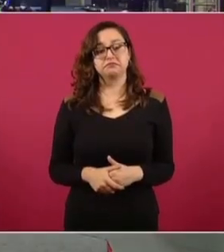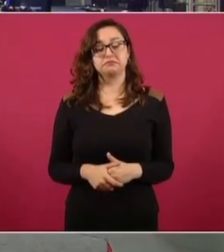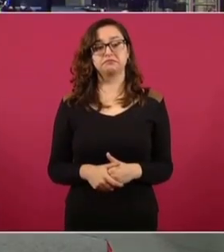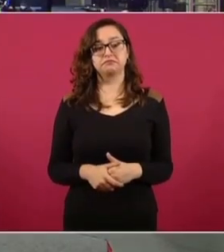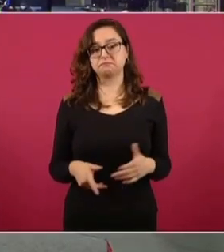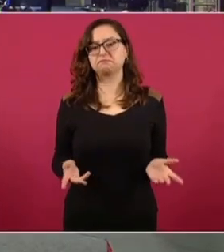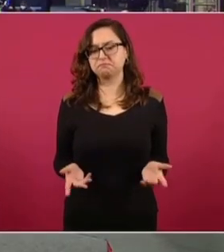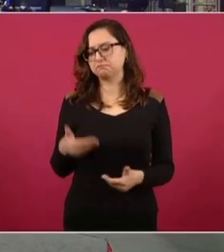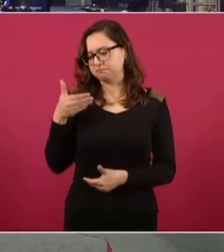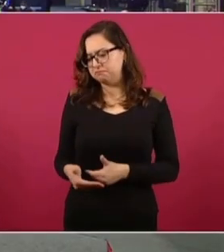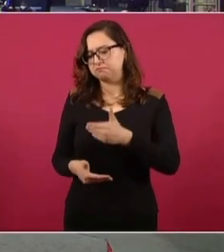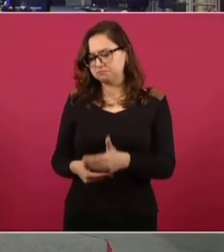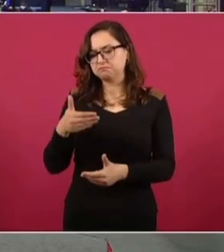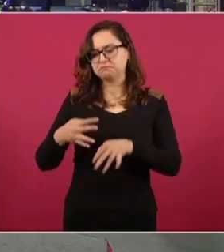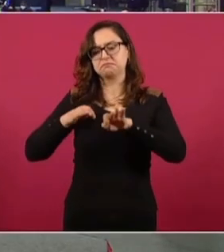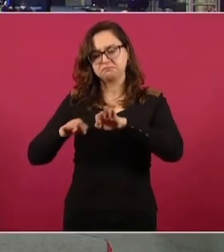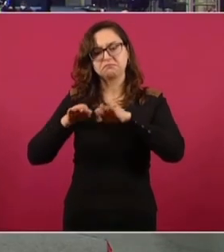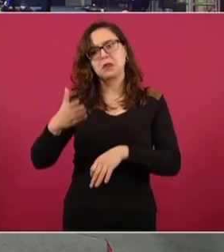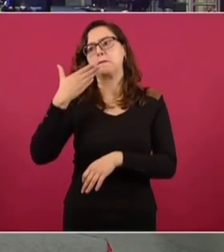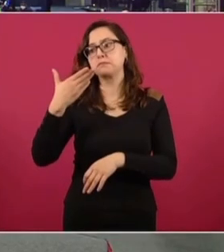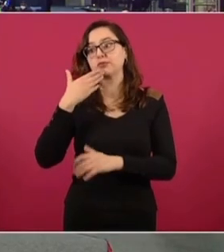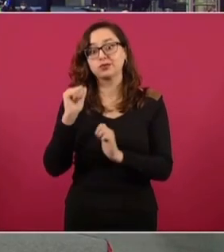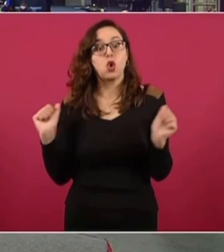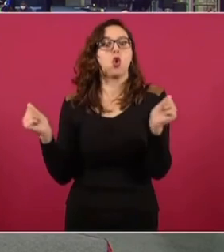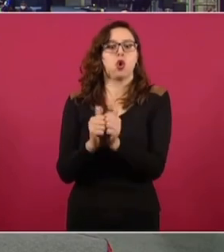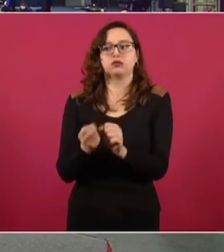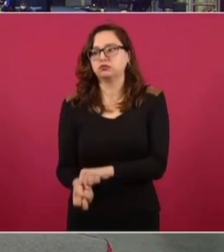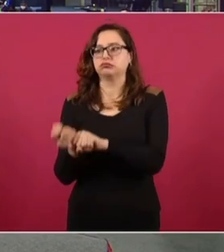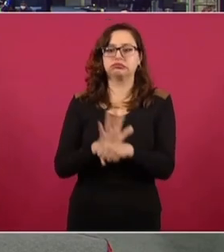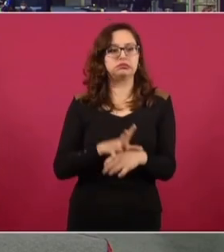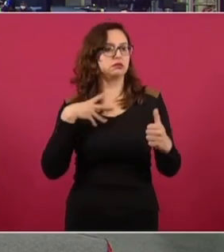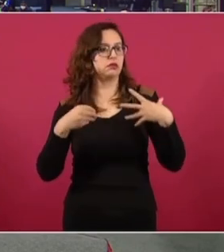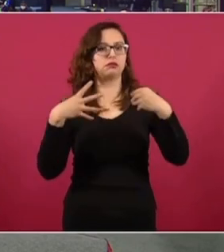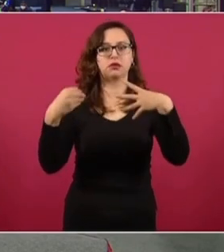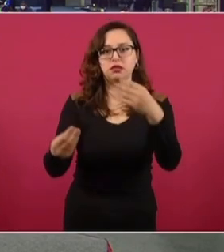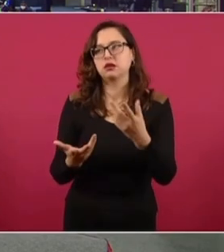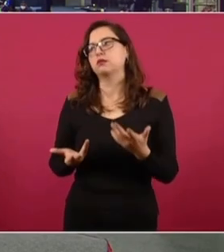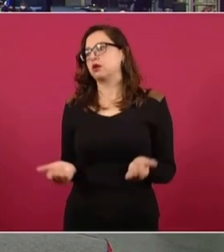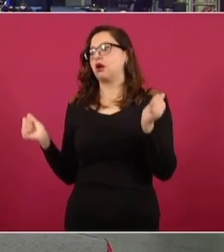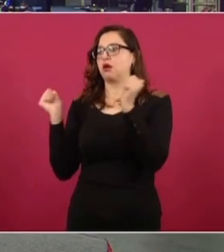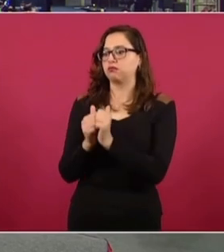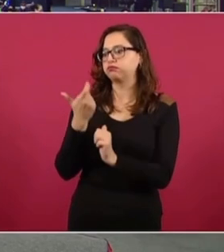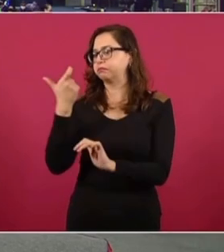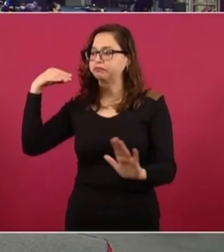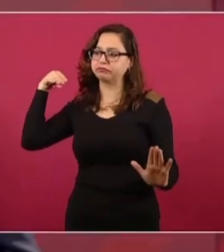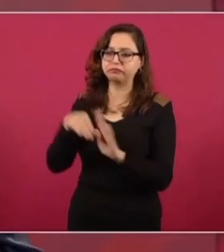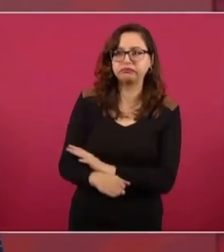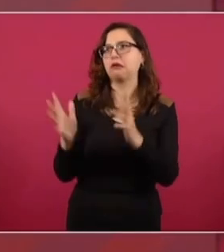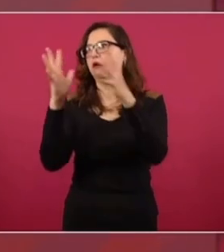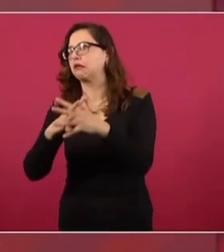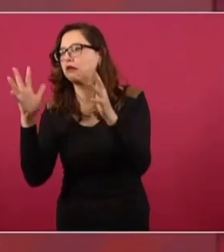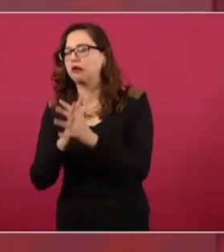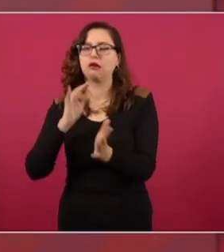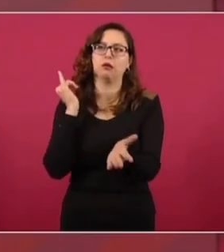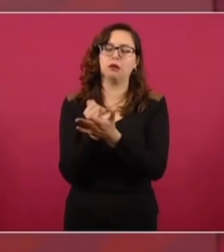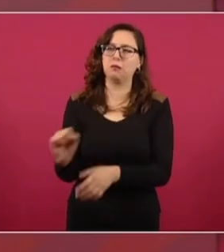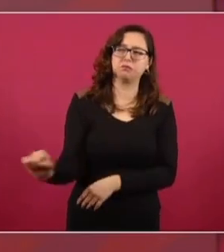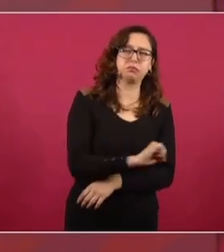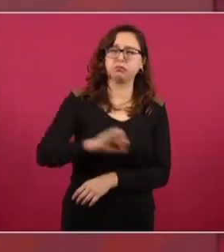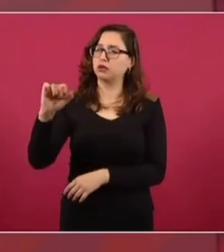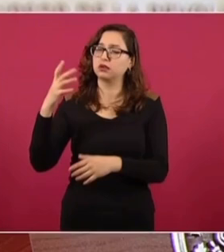Pero vamos bien, a pesar de la pandemia y de la crisis precipitada por la pandemia y por la guerra de Ucrania,